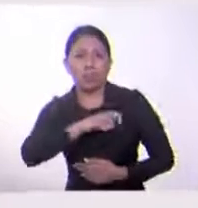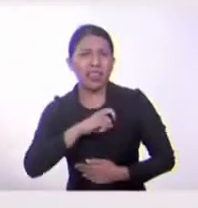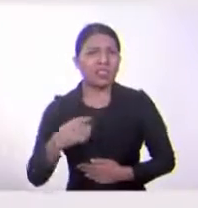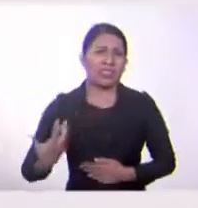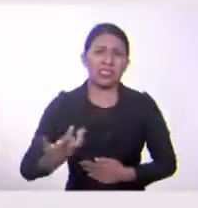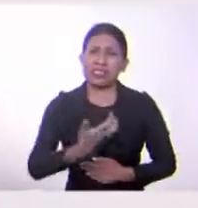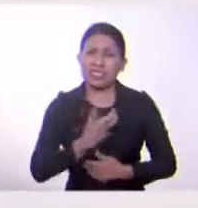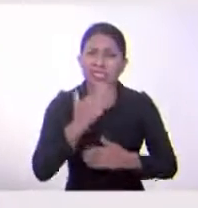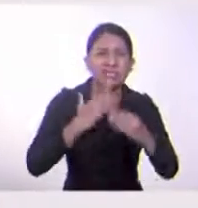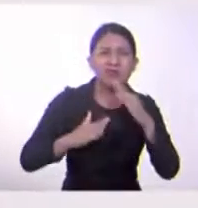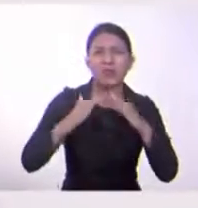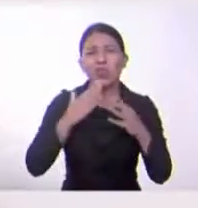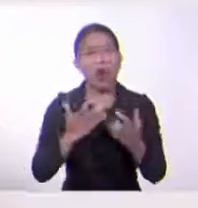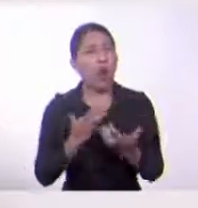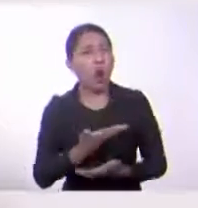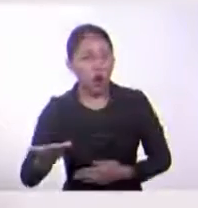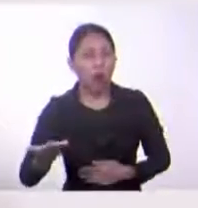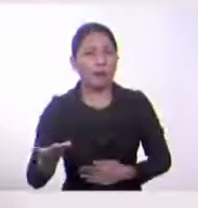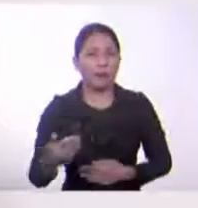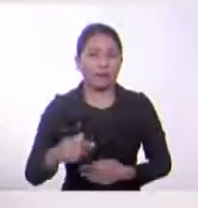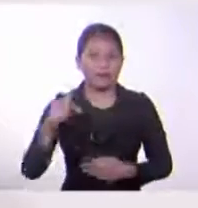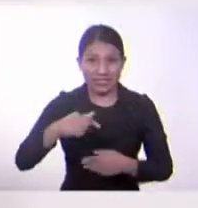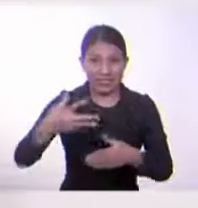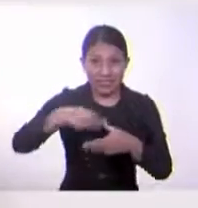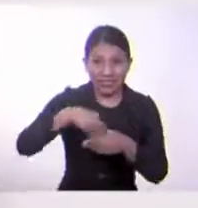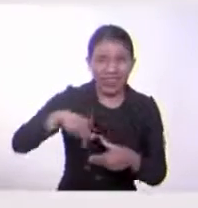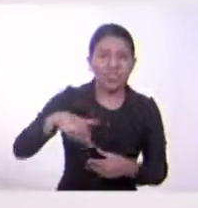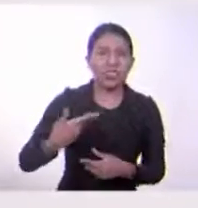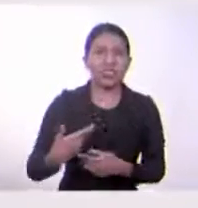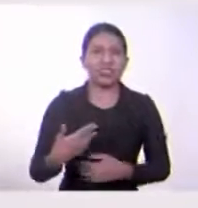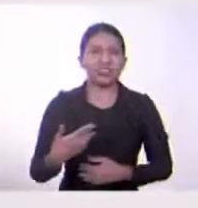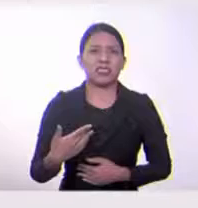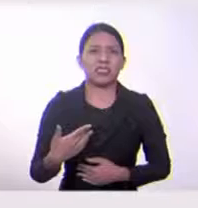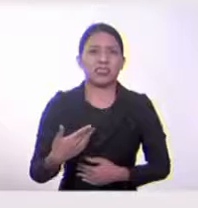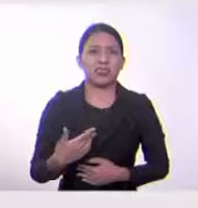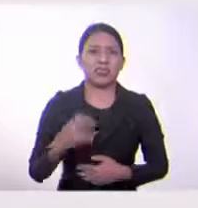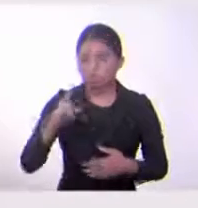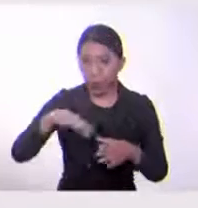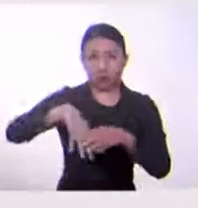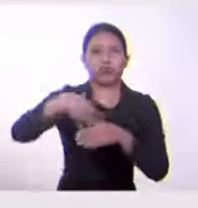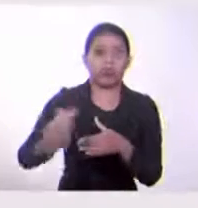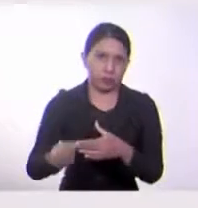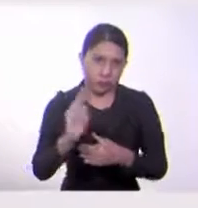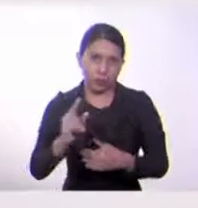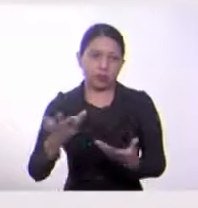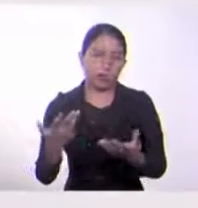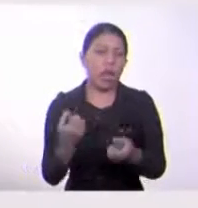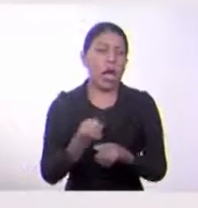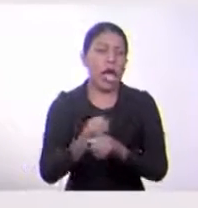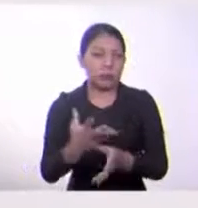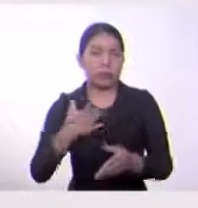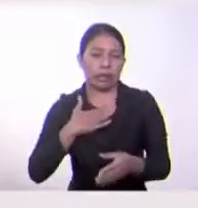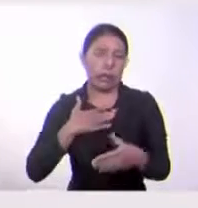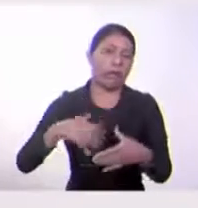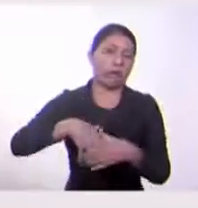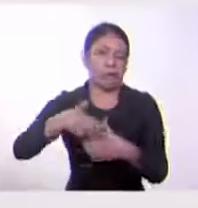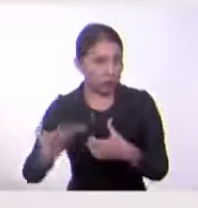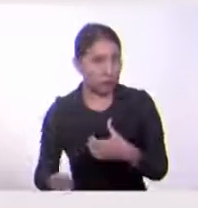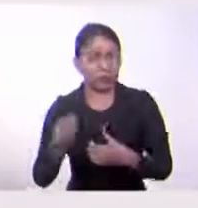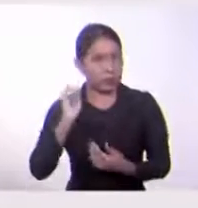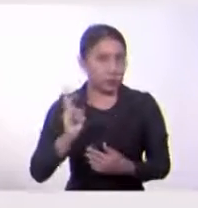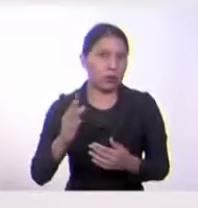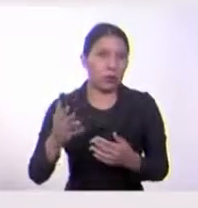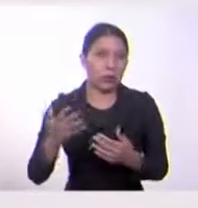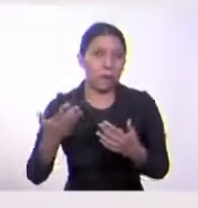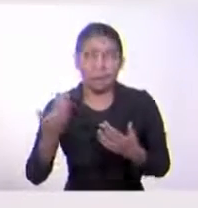situaciones que estaban pasando dentro y que también estaban sucediendo fuera, porque hay ciertas causas externas que están pasando